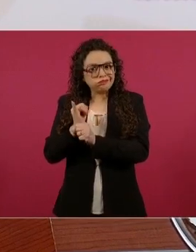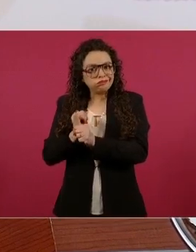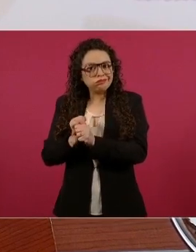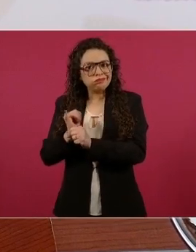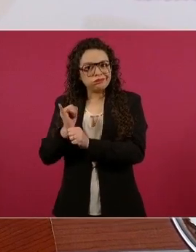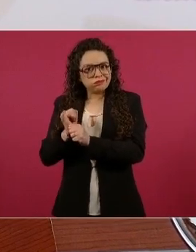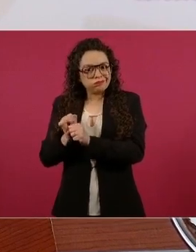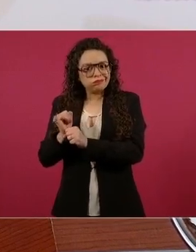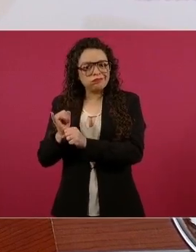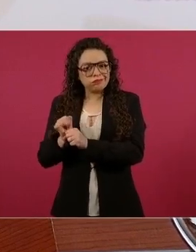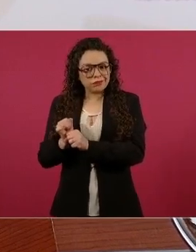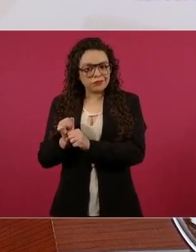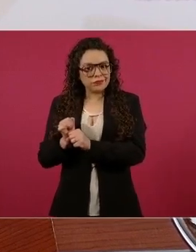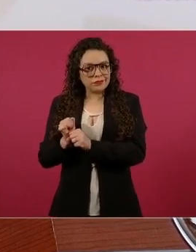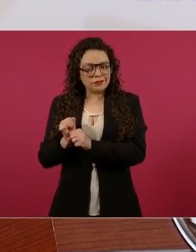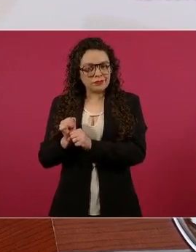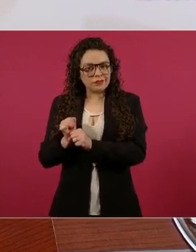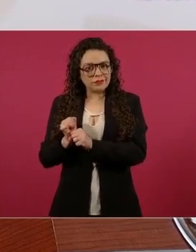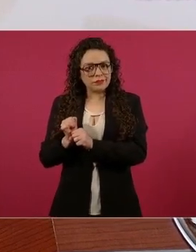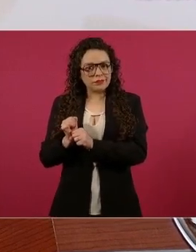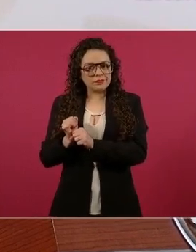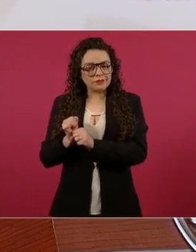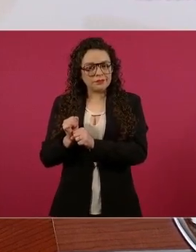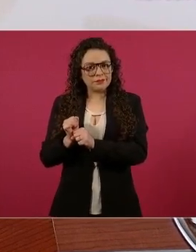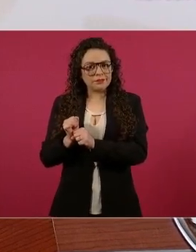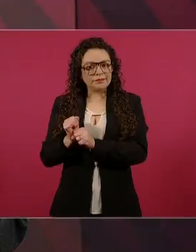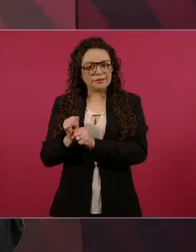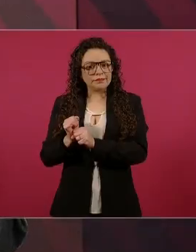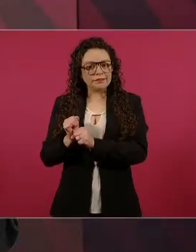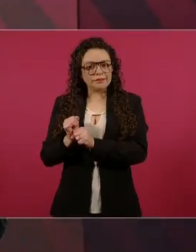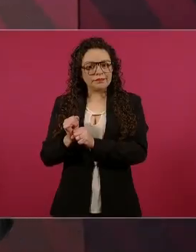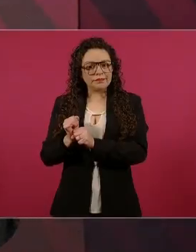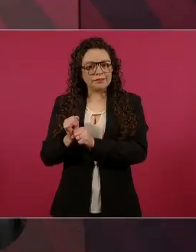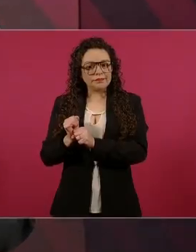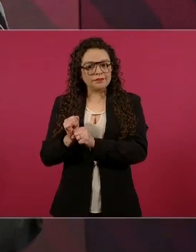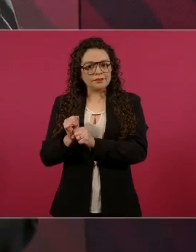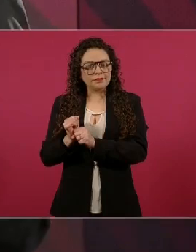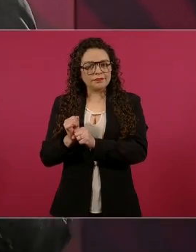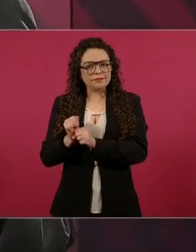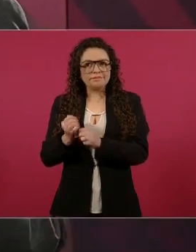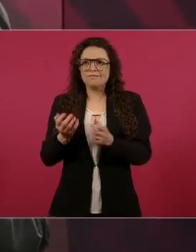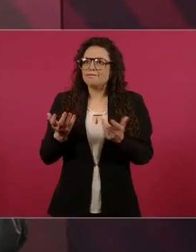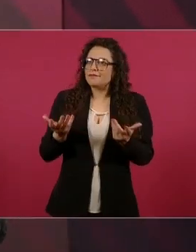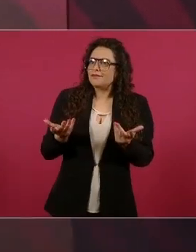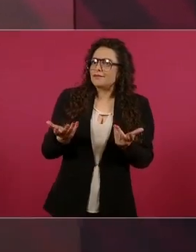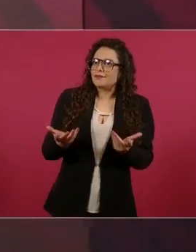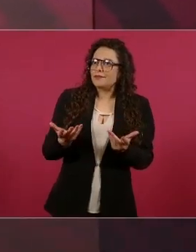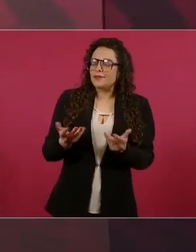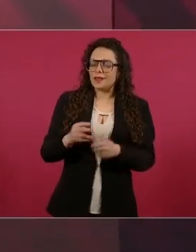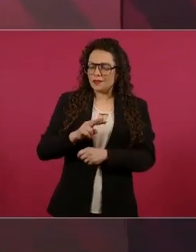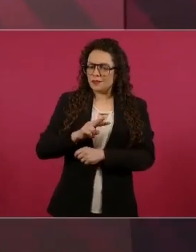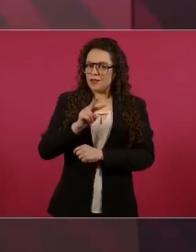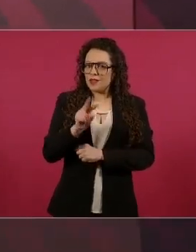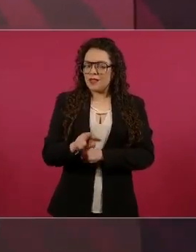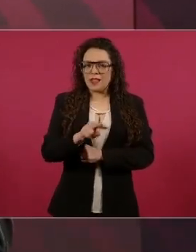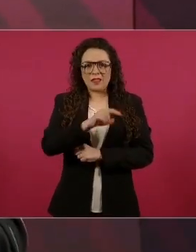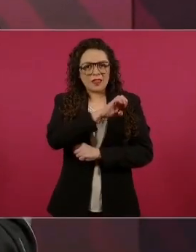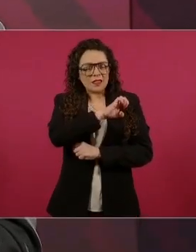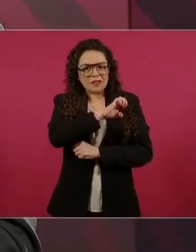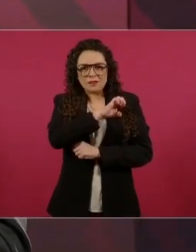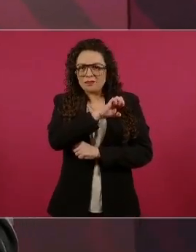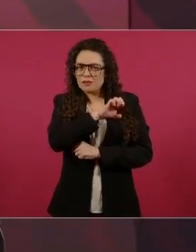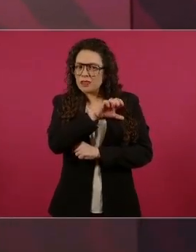la situación especial, preguntarnos cómo es posible que un estado